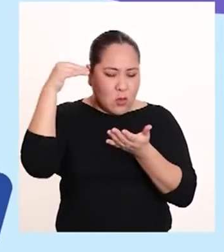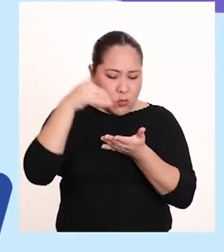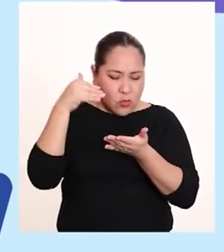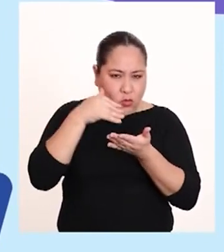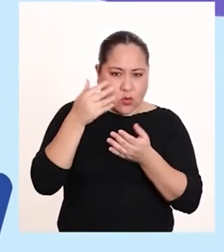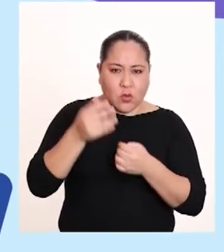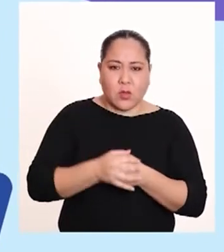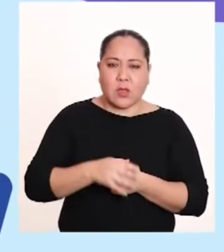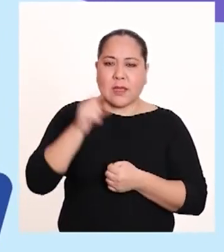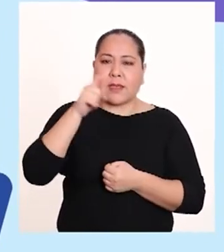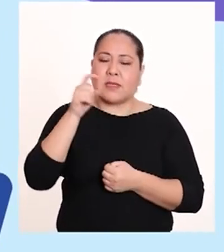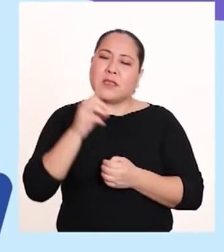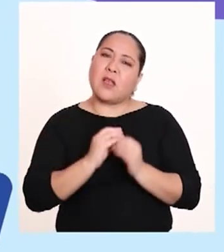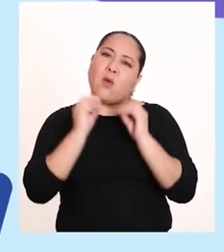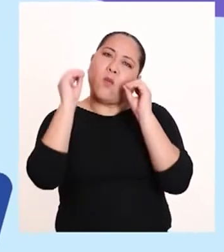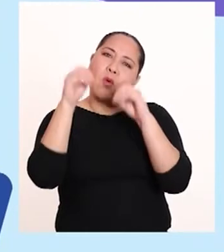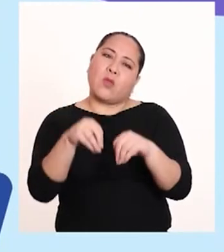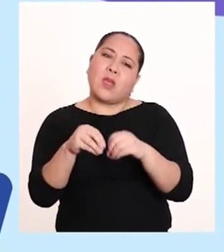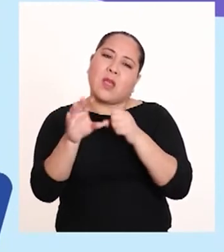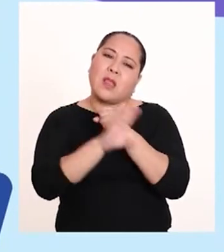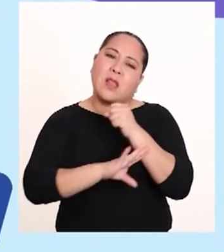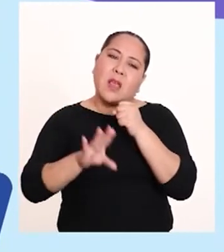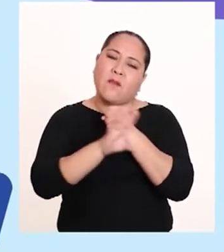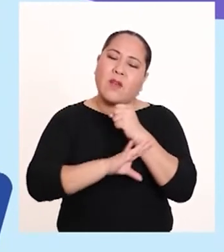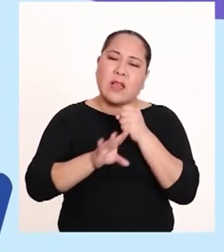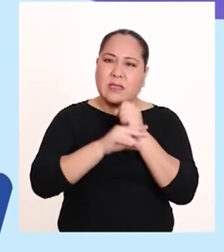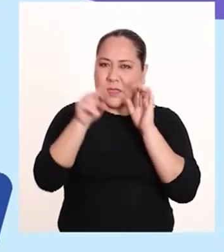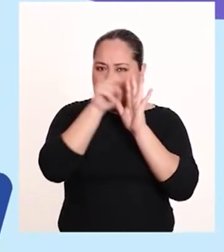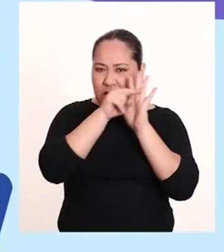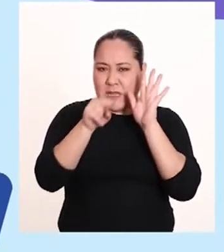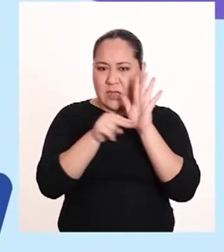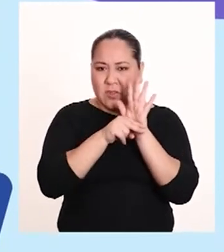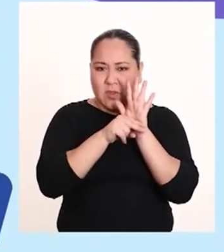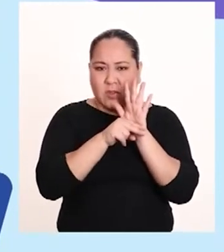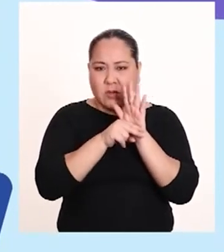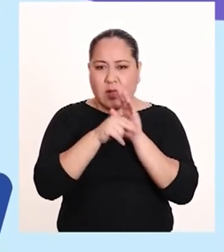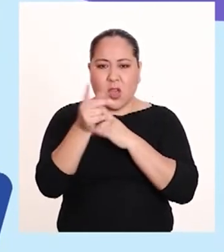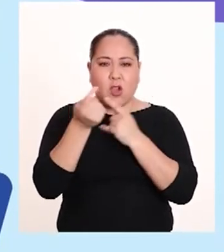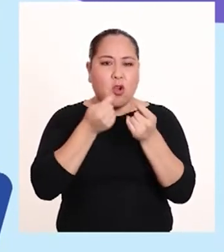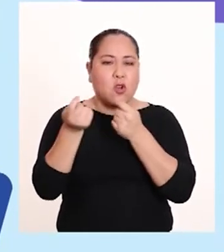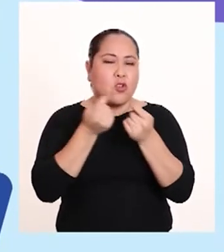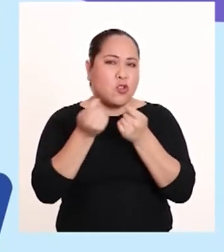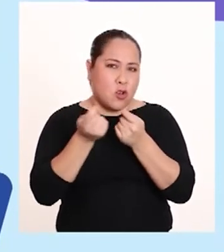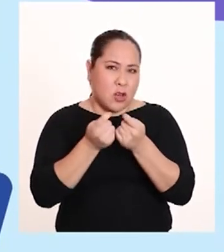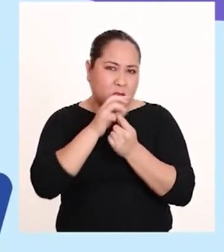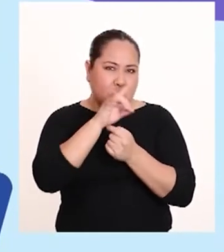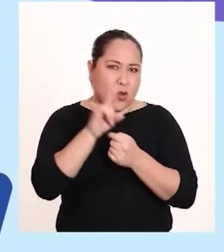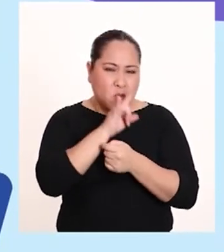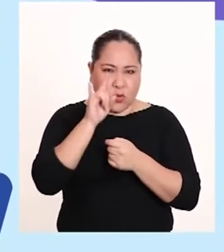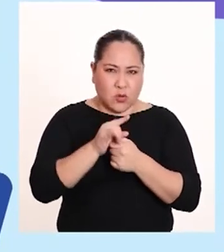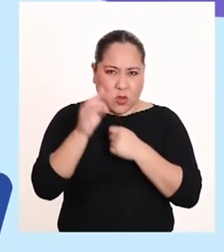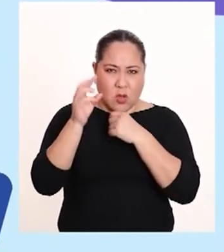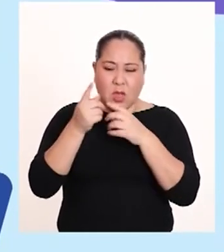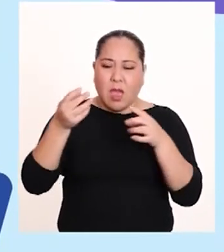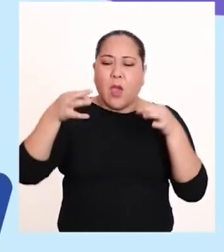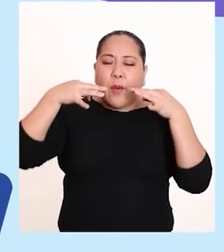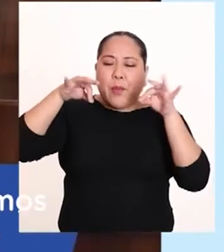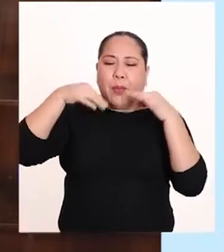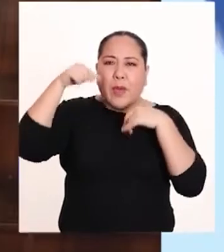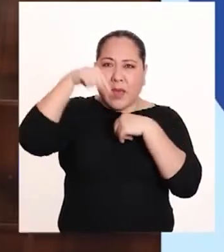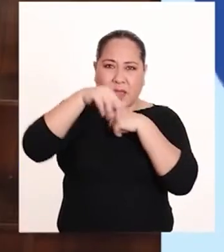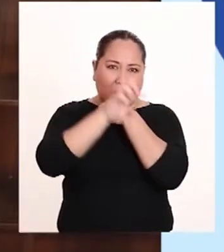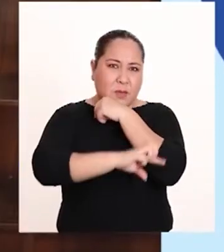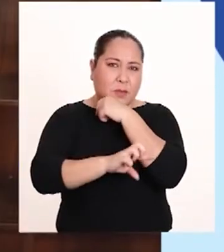estudiado deben constituir la base de las normas que controlan el uso de plástico en nuestro país?